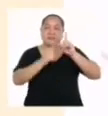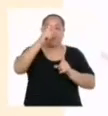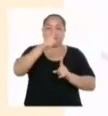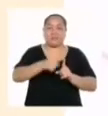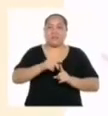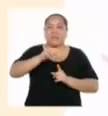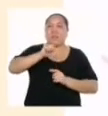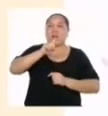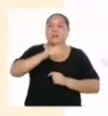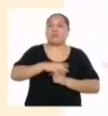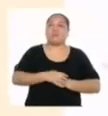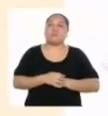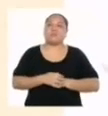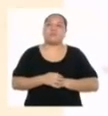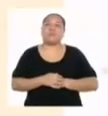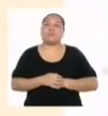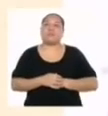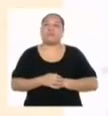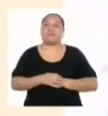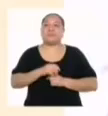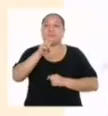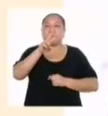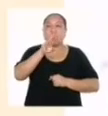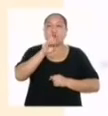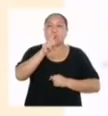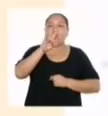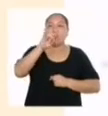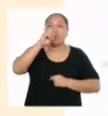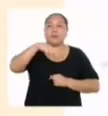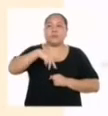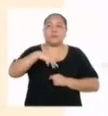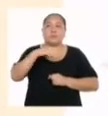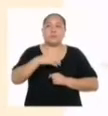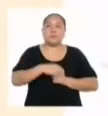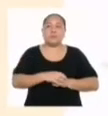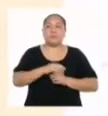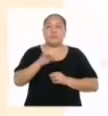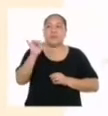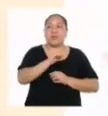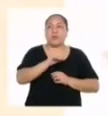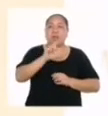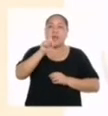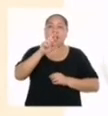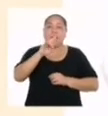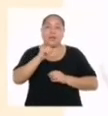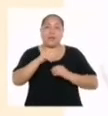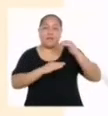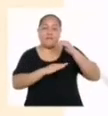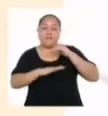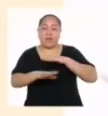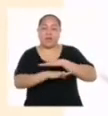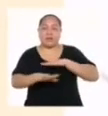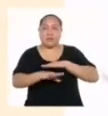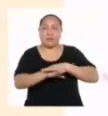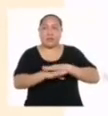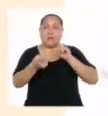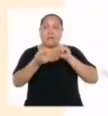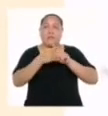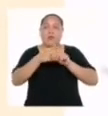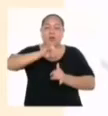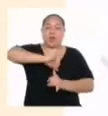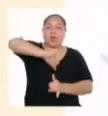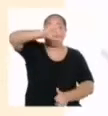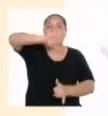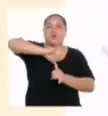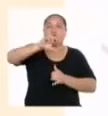sería algo así. Volumen del cilindro es igual al área de la base multiplicado por la altura.